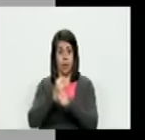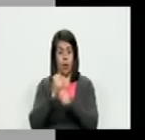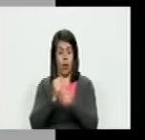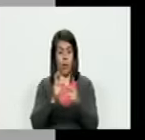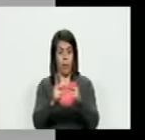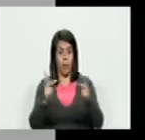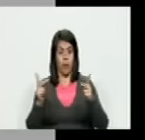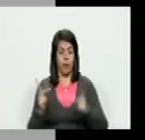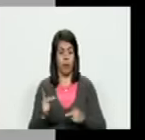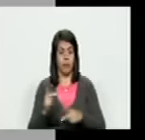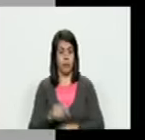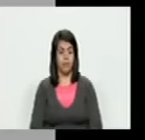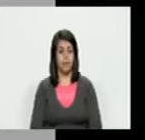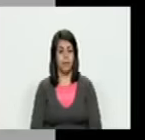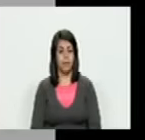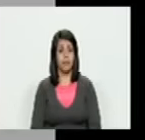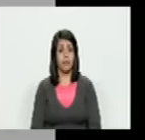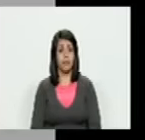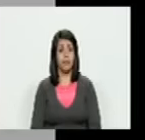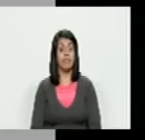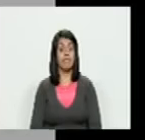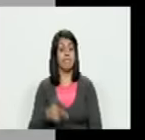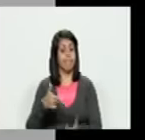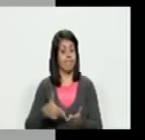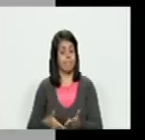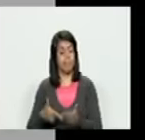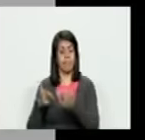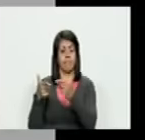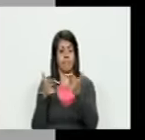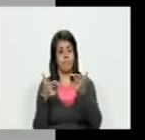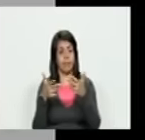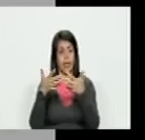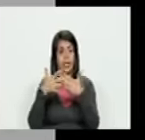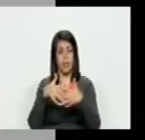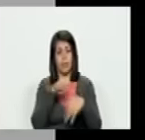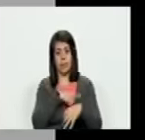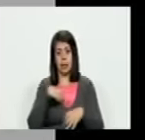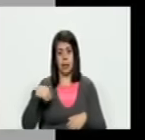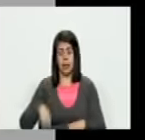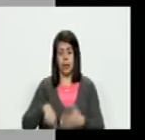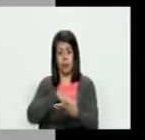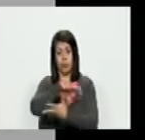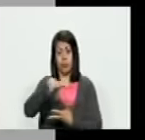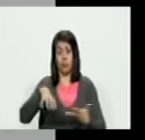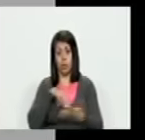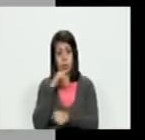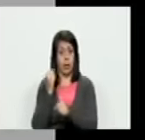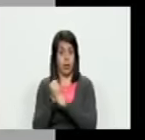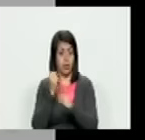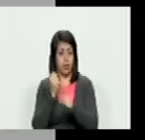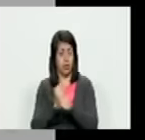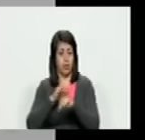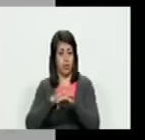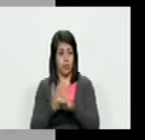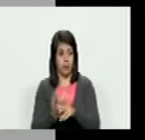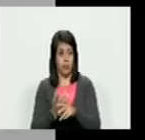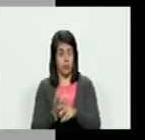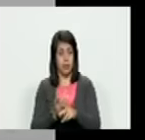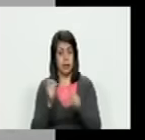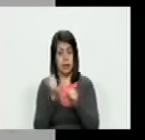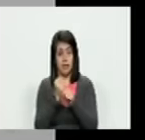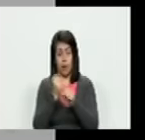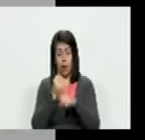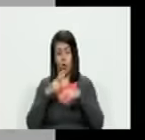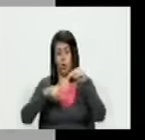cuando le meten armas a las empresas chinas le sabotean las obras las obras las obras de